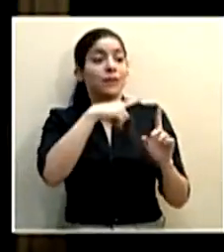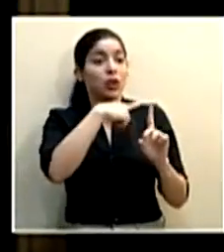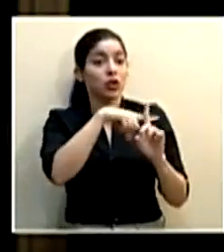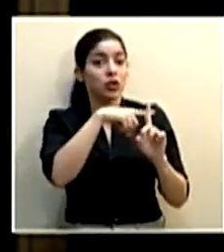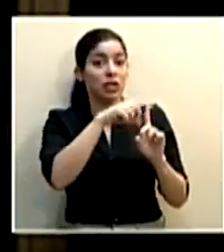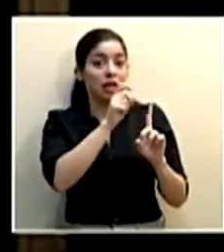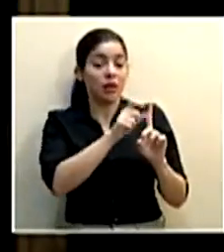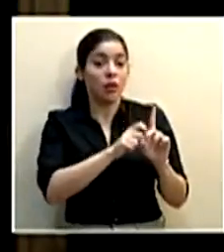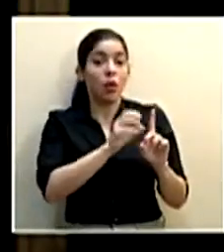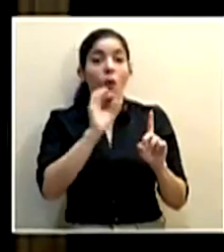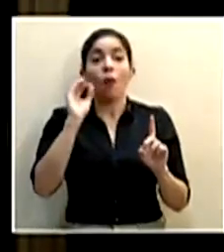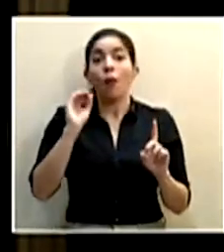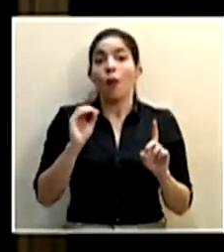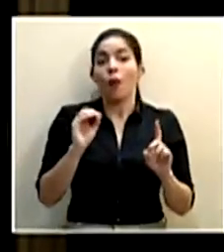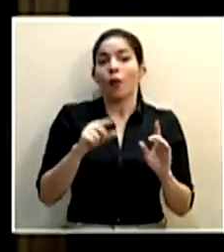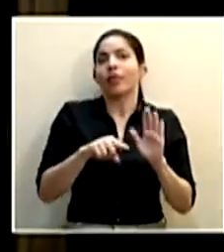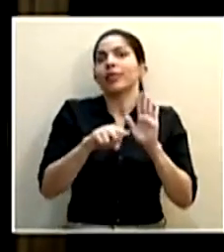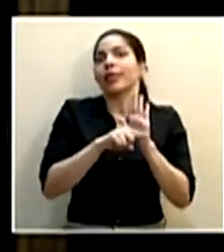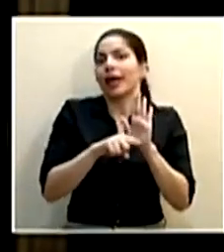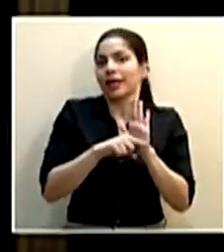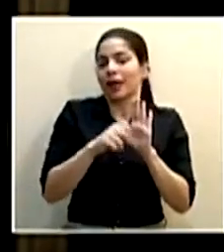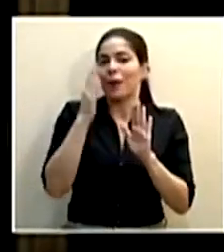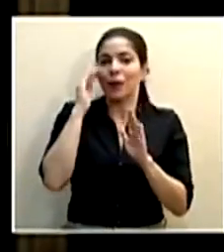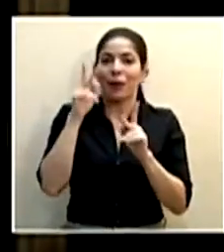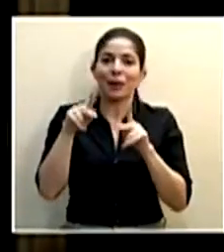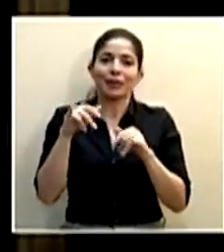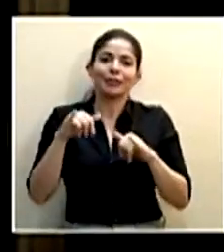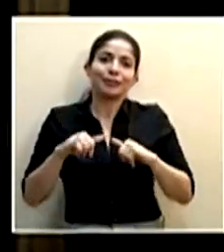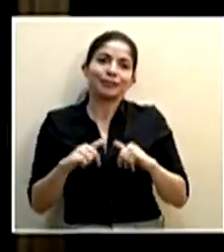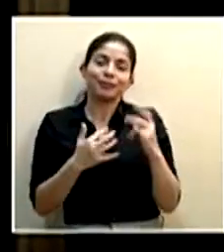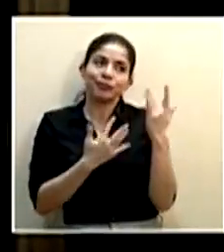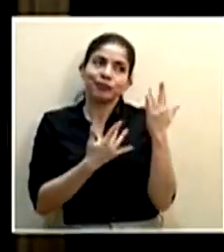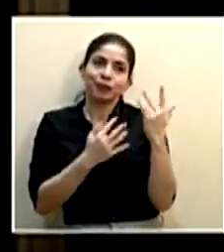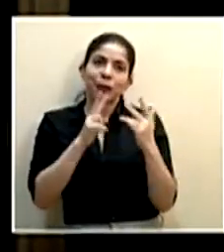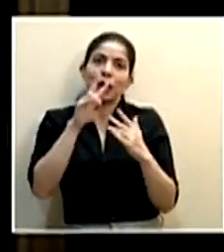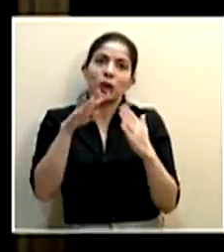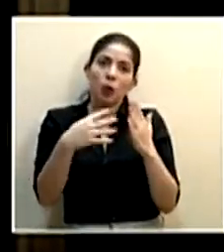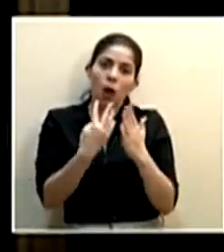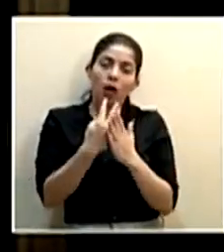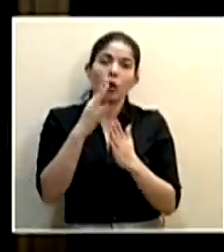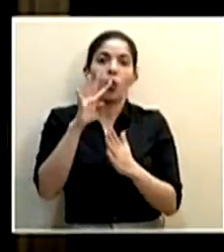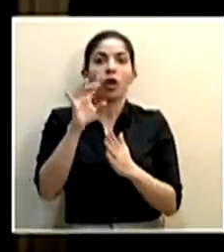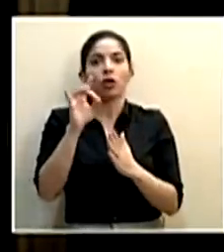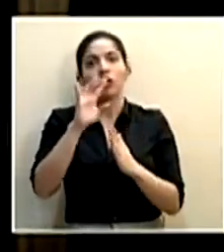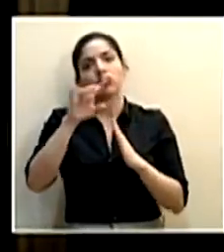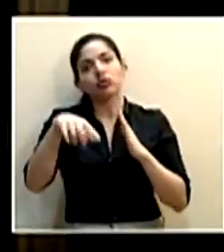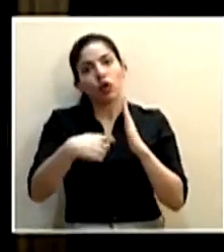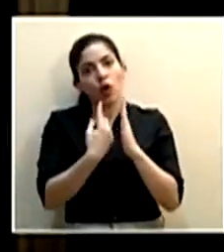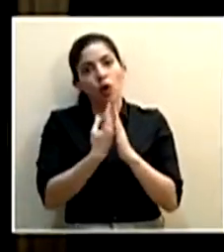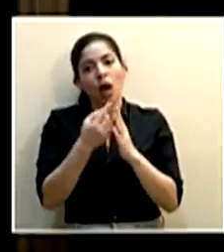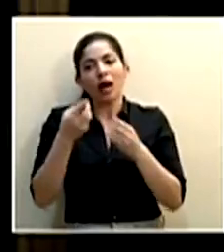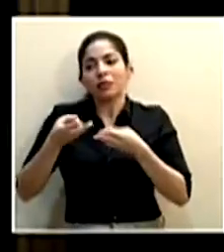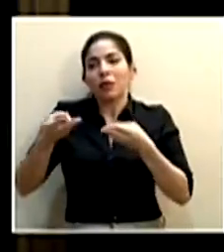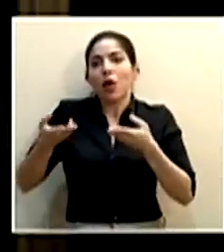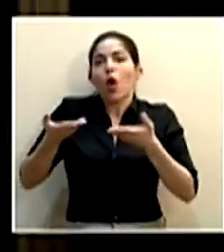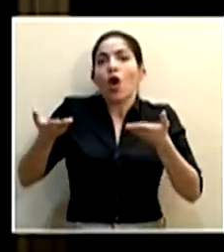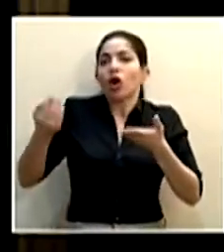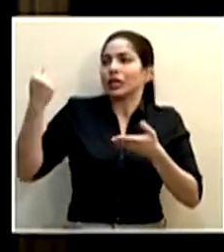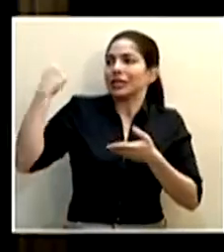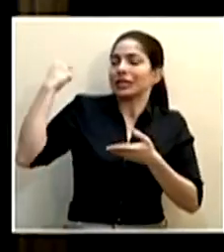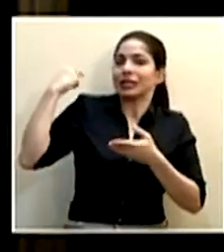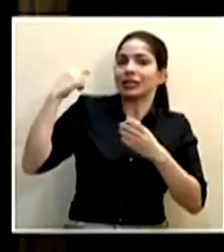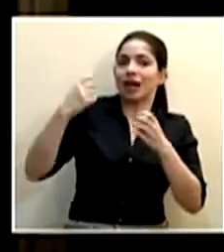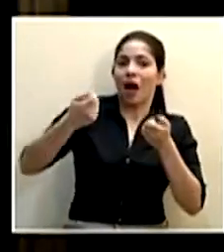o incluso también los negativos porque tienen que esperar 24, 48 horas cómo están haciendo con la mercadería que ellos